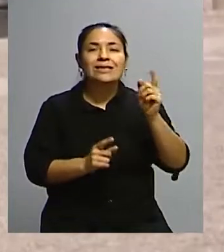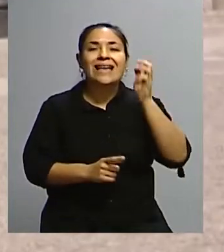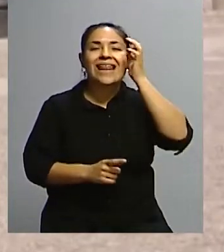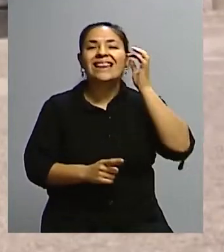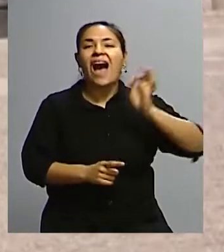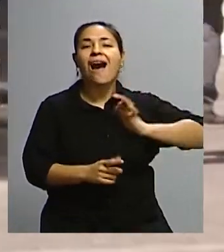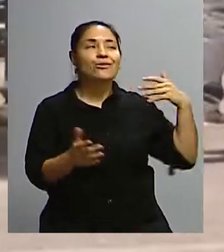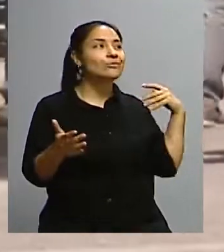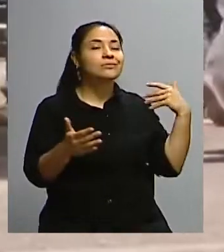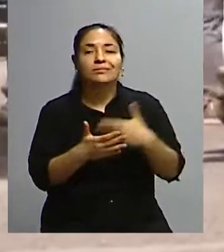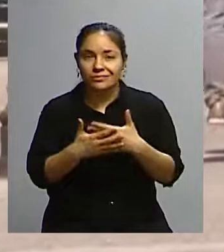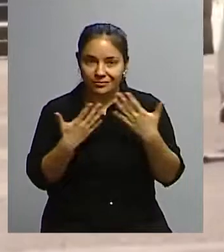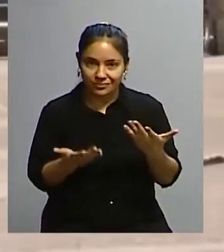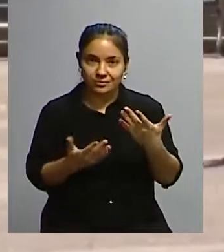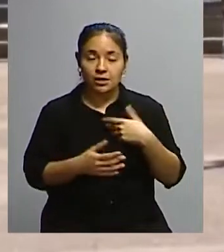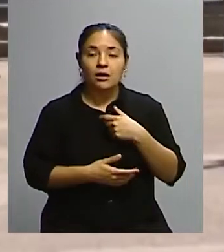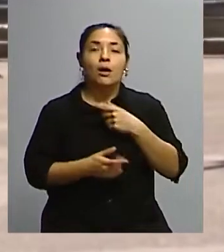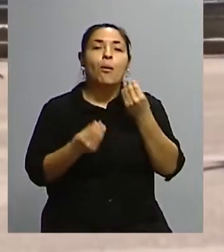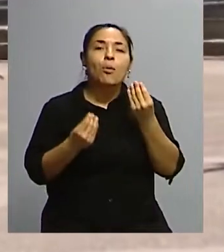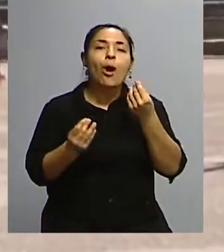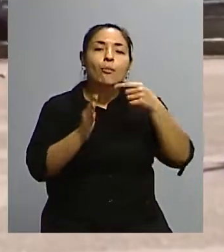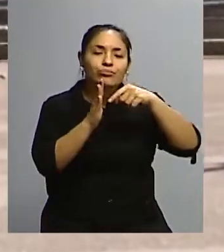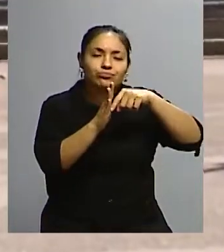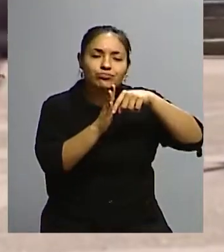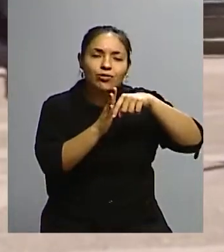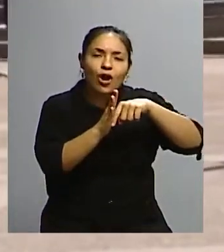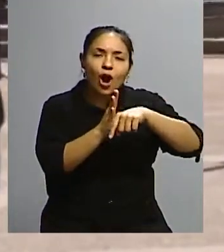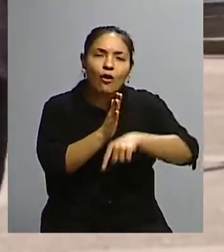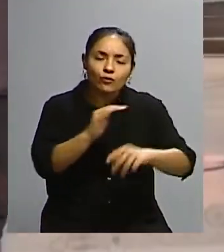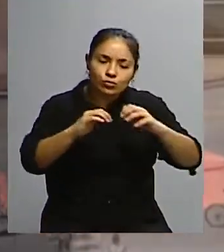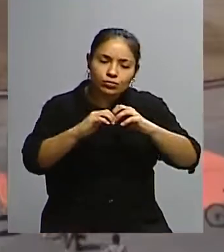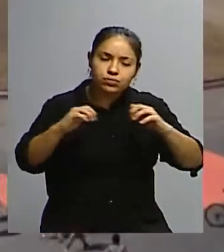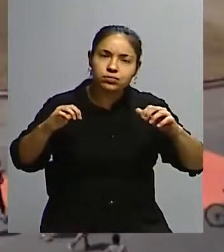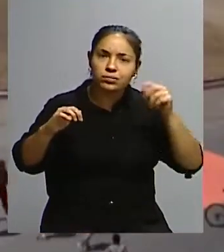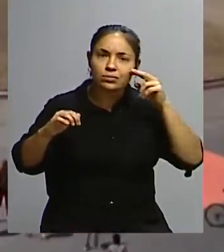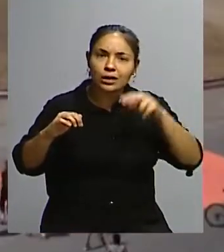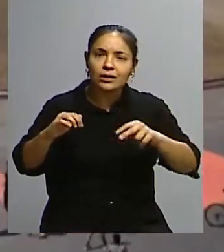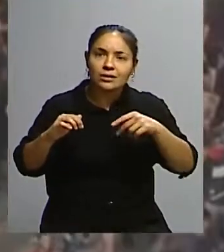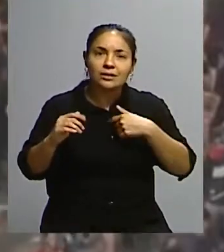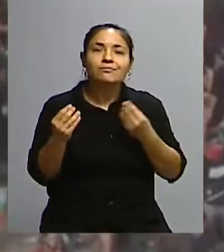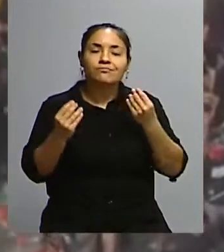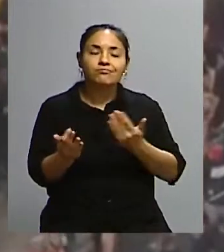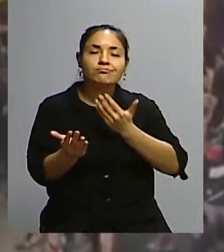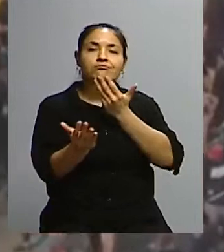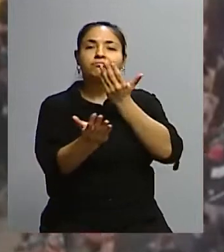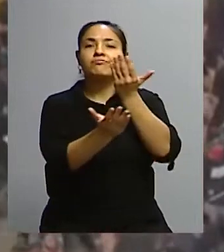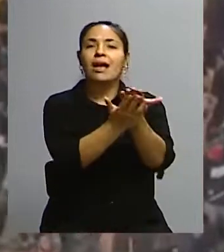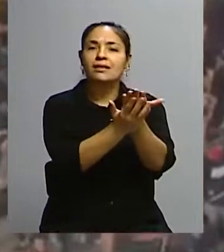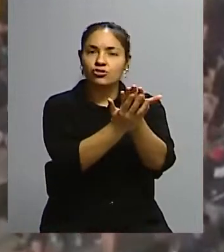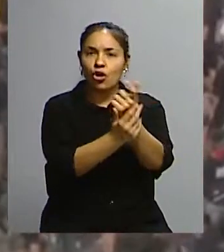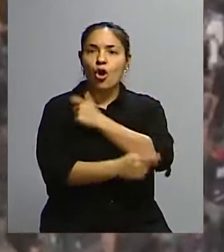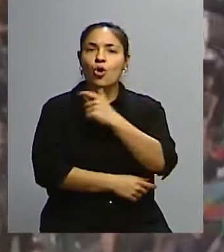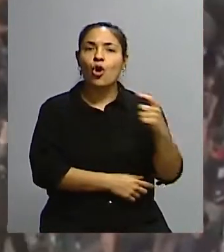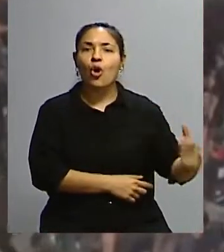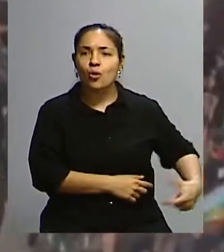En el fondo fue también una, yo diría, una petición también a los gobiernos